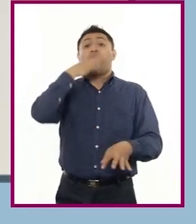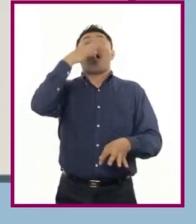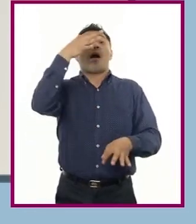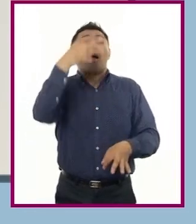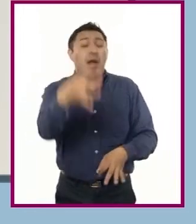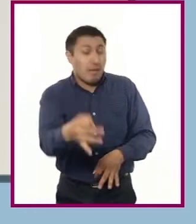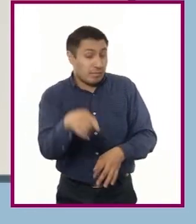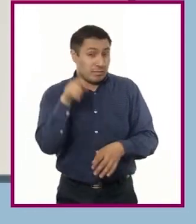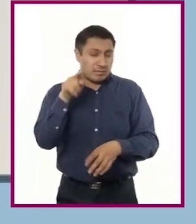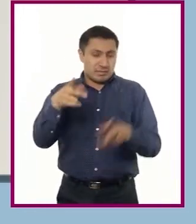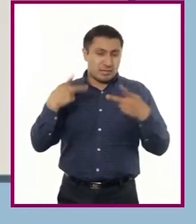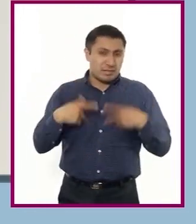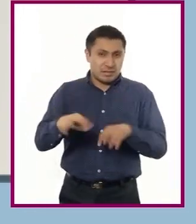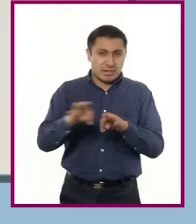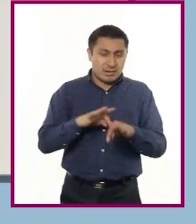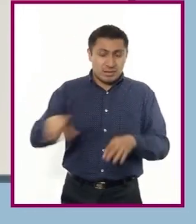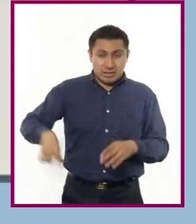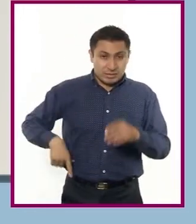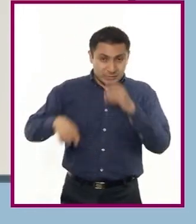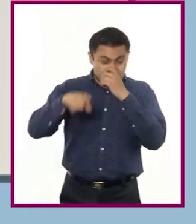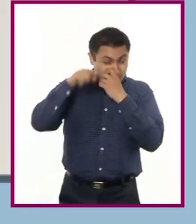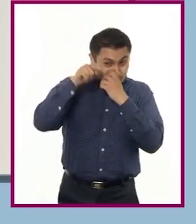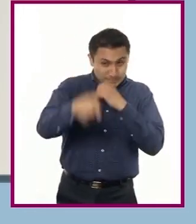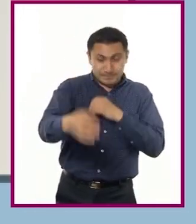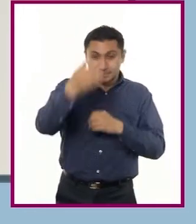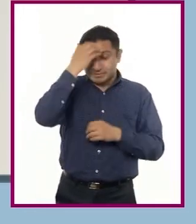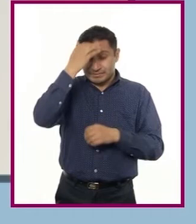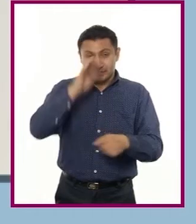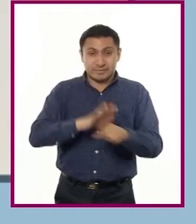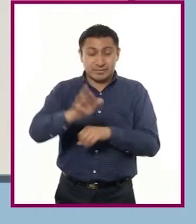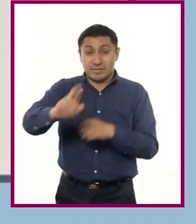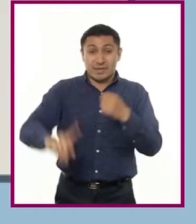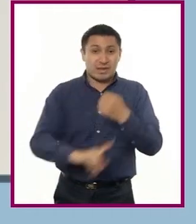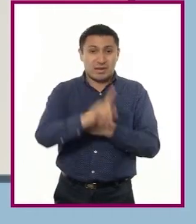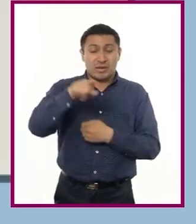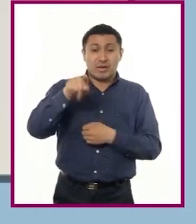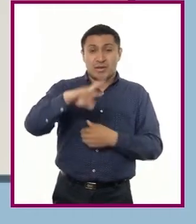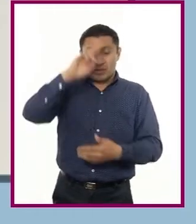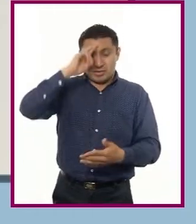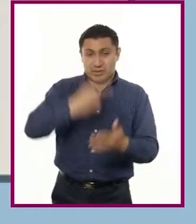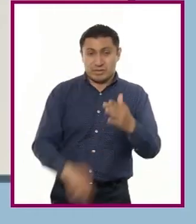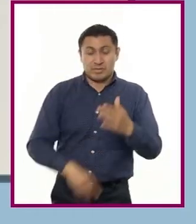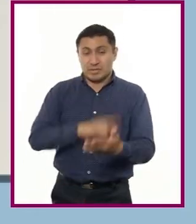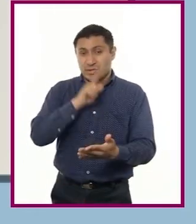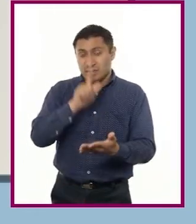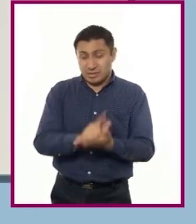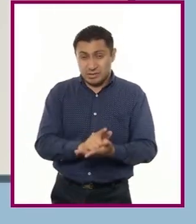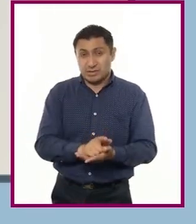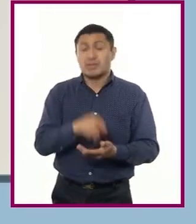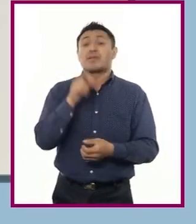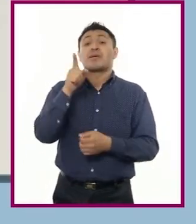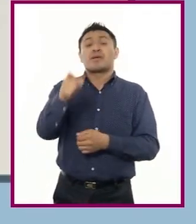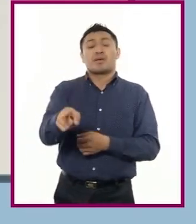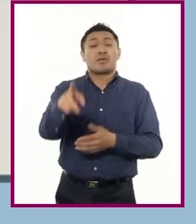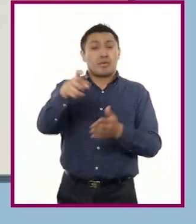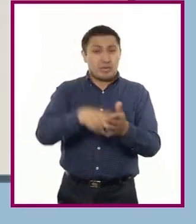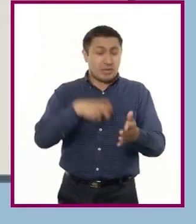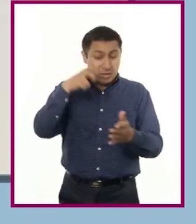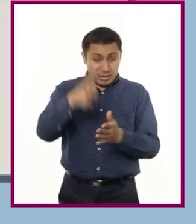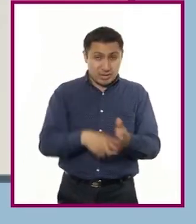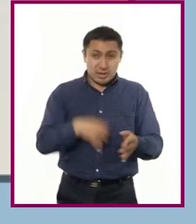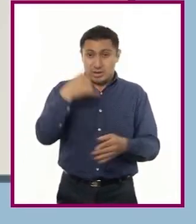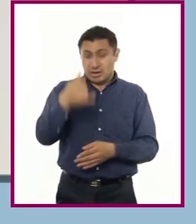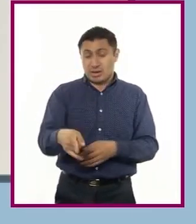da al servidor público en donde se le hacen ver las consecuencias de su falta. Además, se le invita a enmendar el error y se le exhorta a